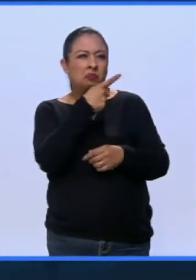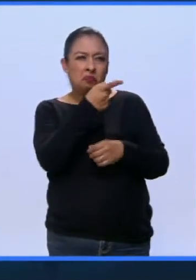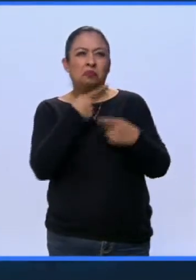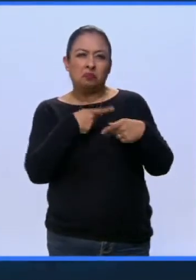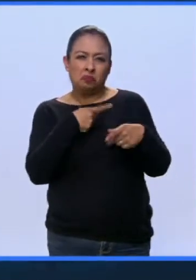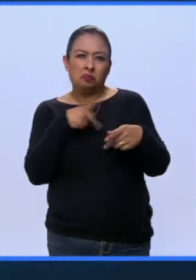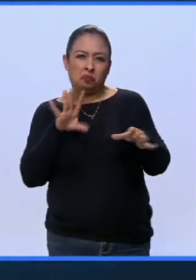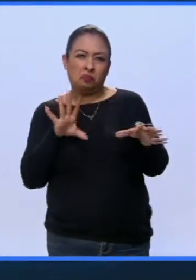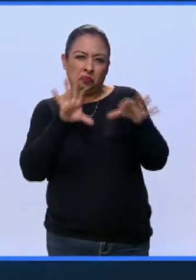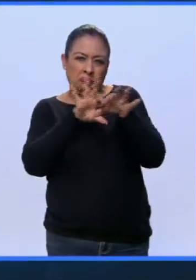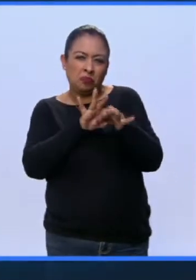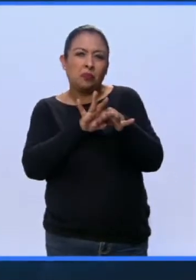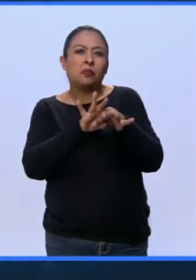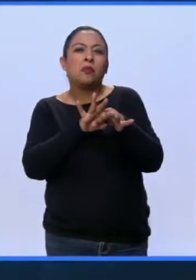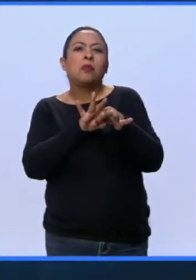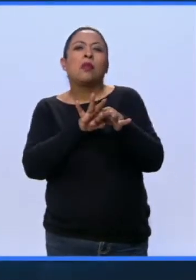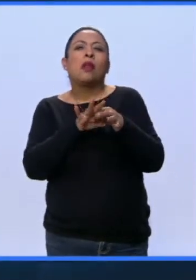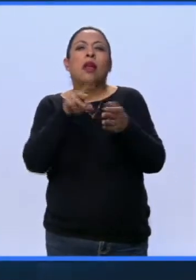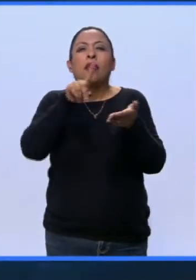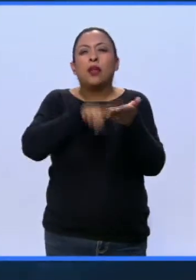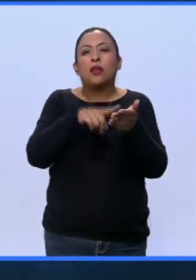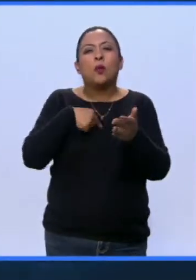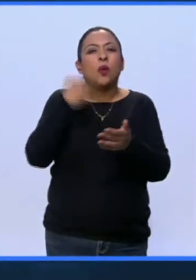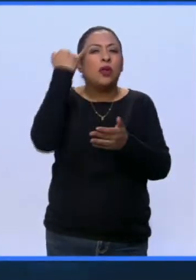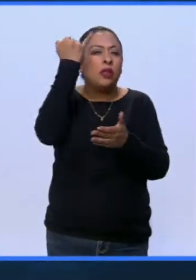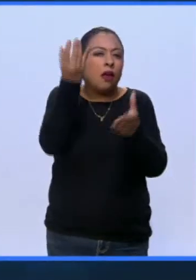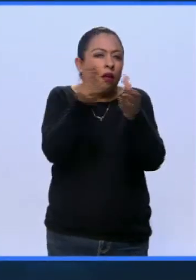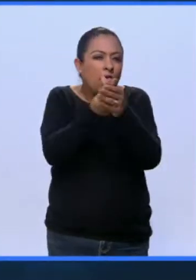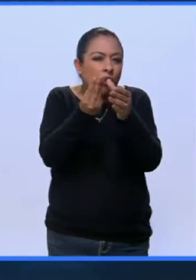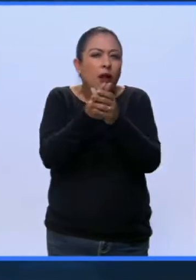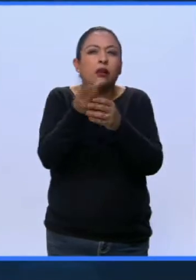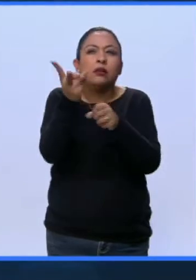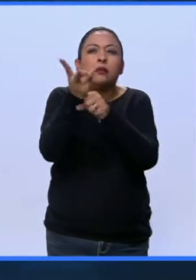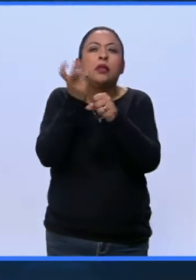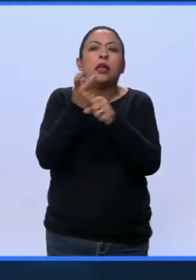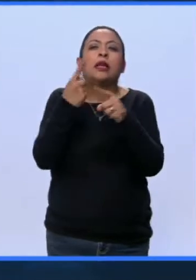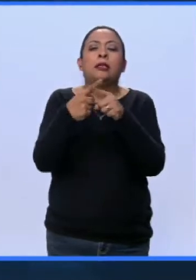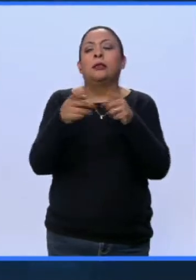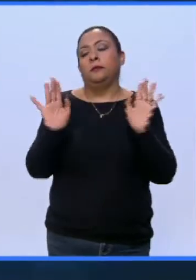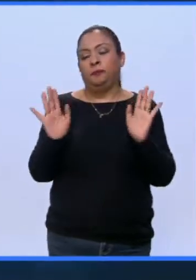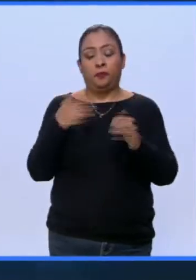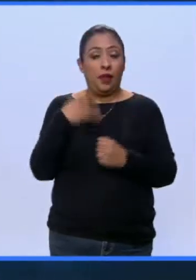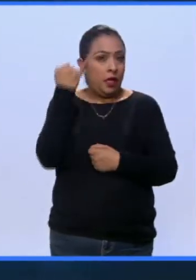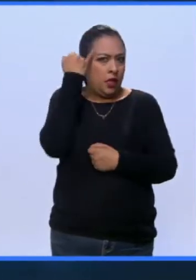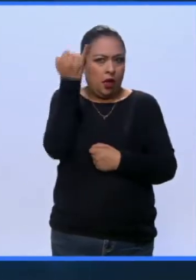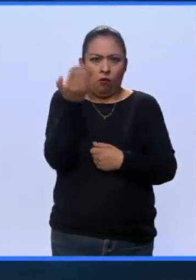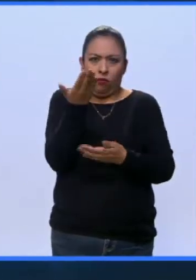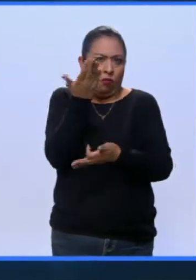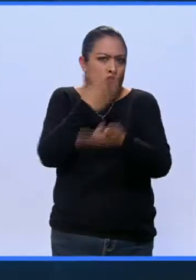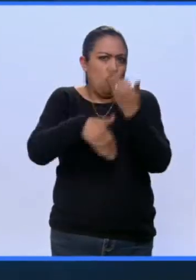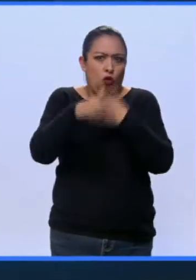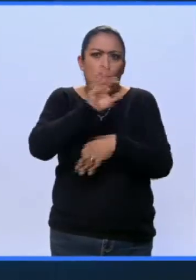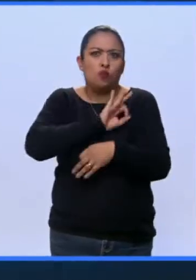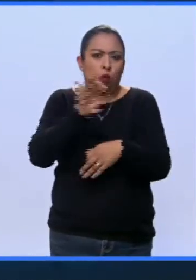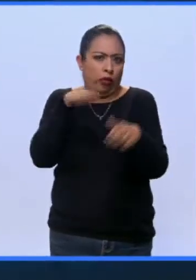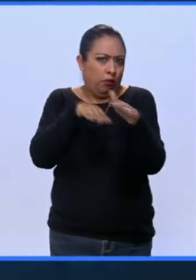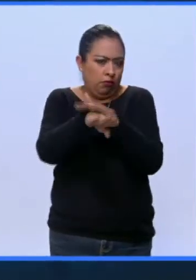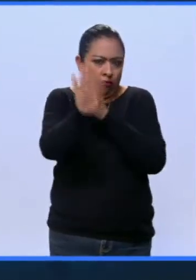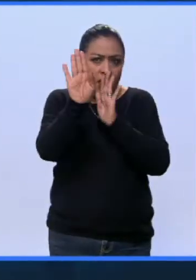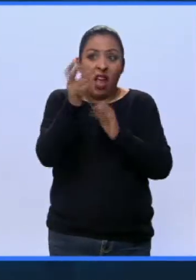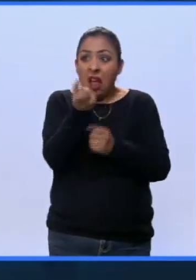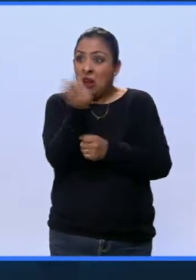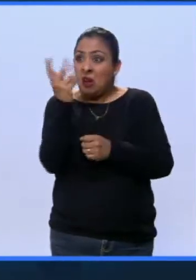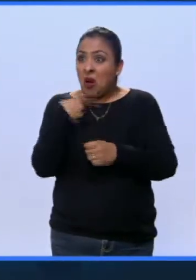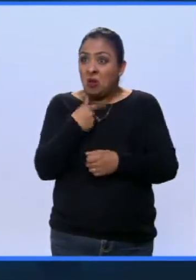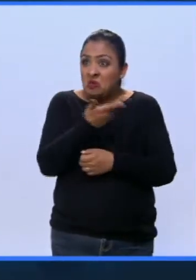a través del cual hayas imaginado construido el curso. La idea es que sea accesible a todo el mundo, o sea, que los que no saben nada aprendan